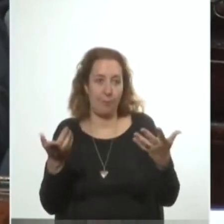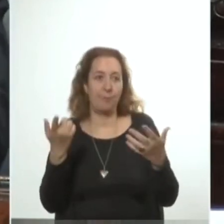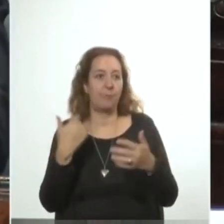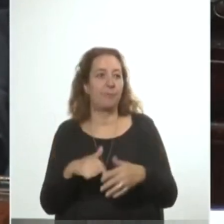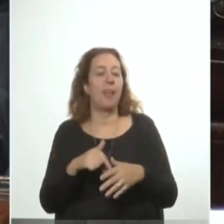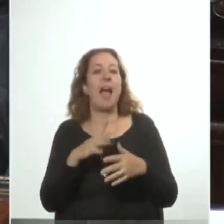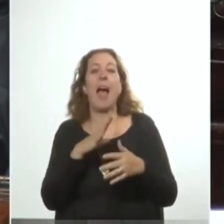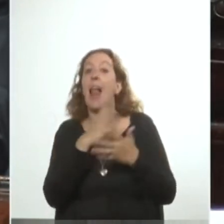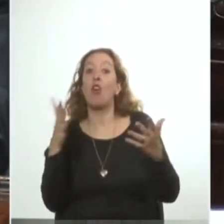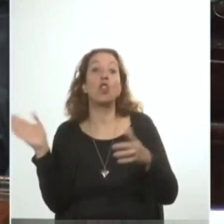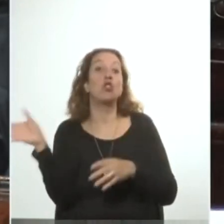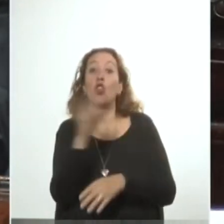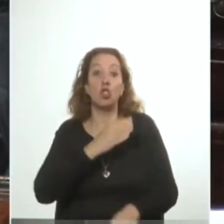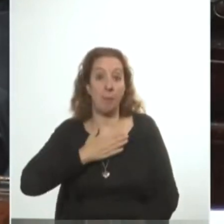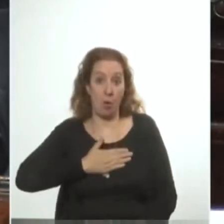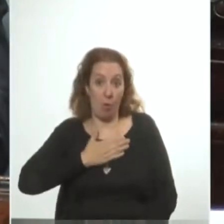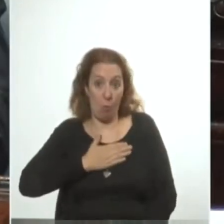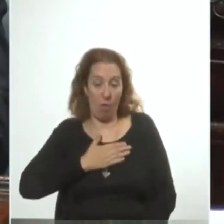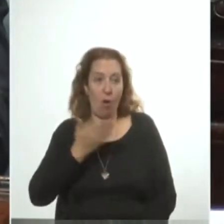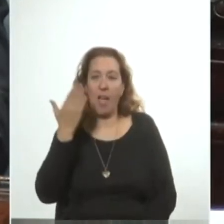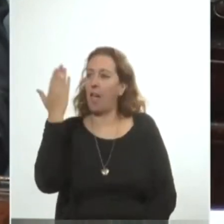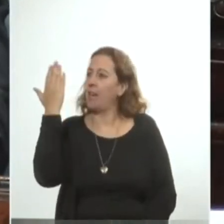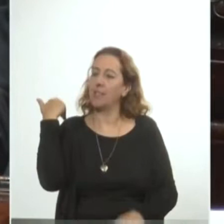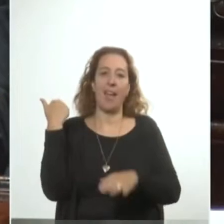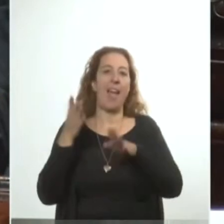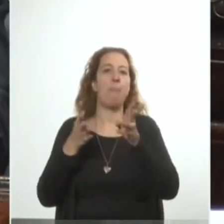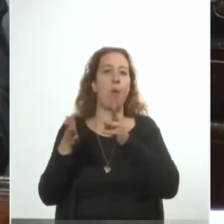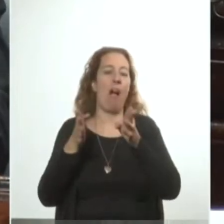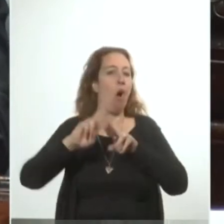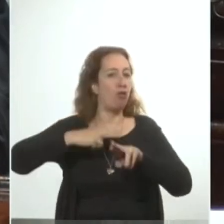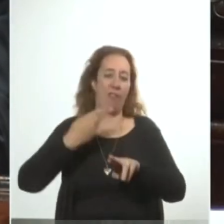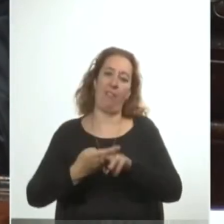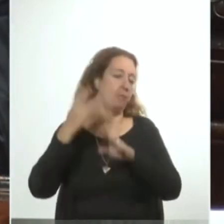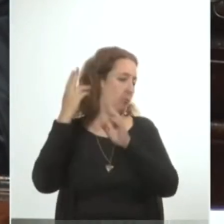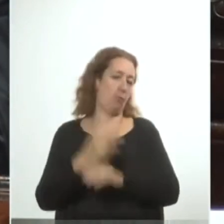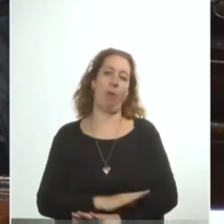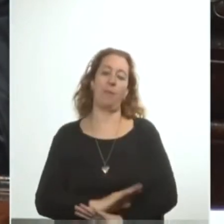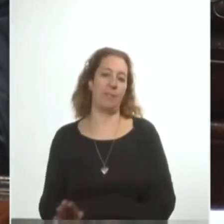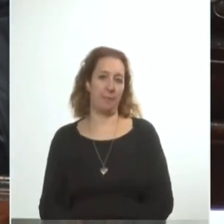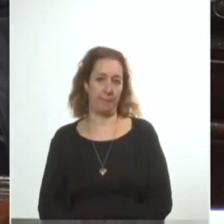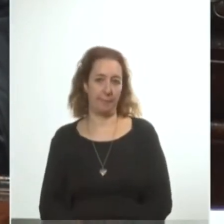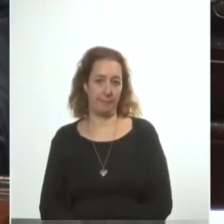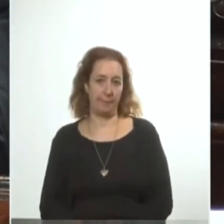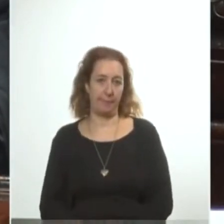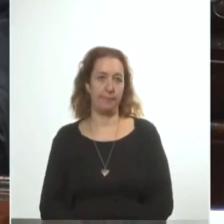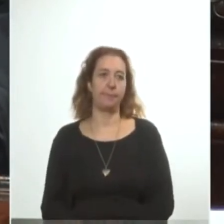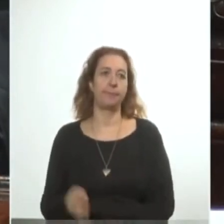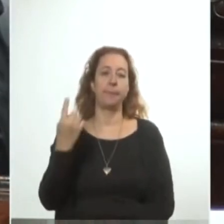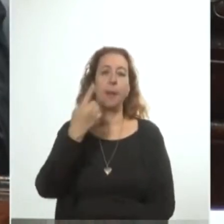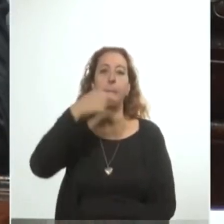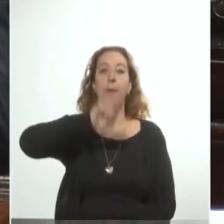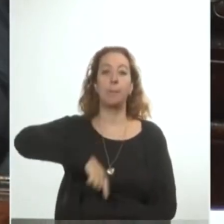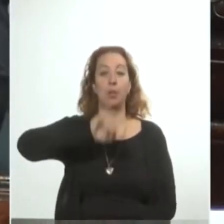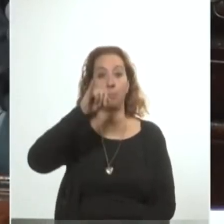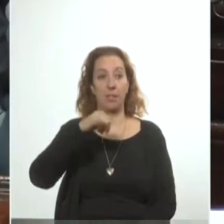coincidimos, es que lo que pasó en aquella época no puede volver a pasar. El primero de marzo del